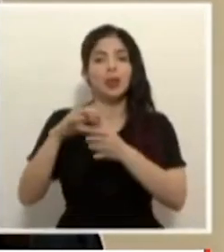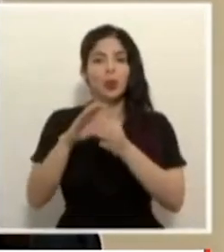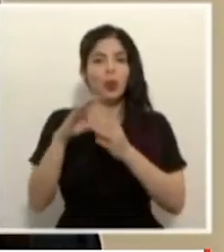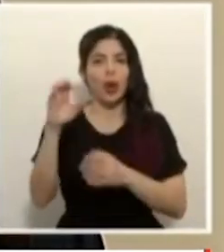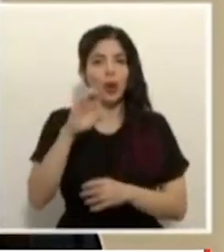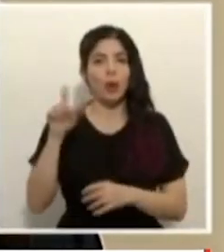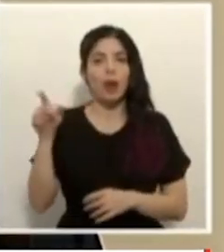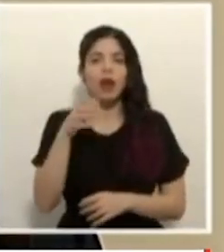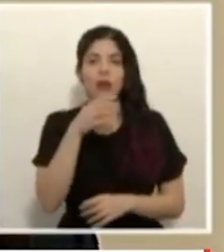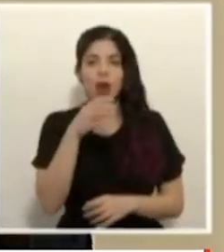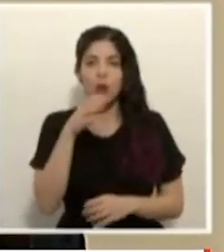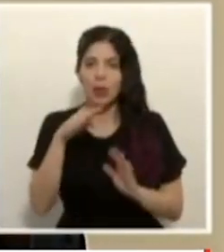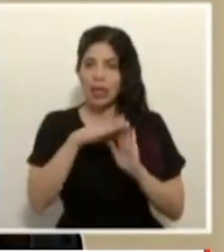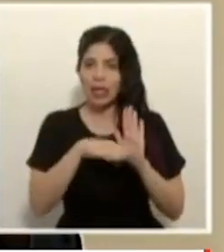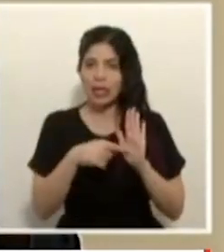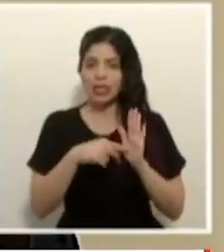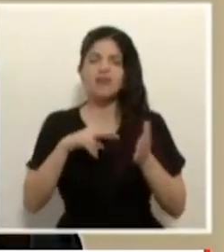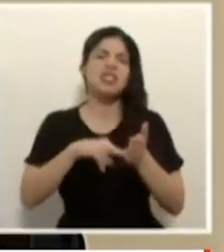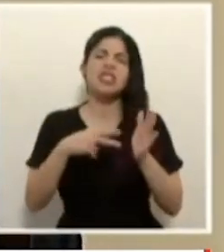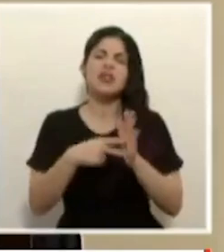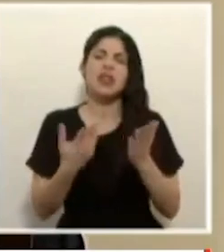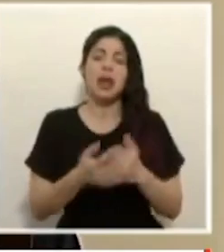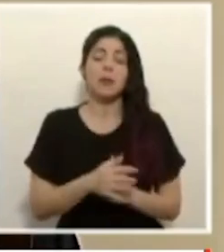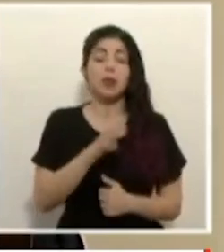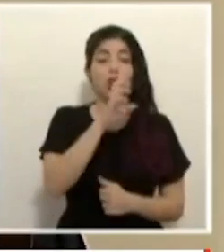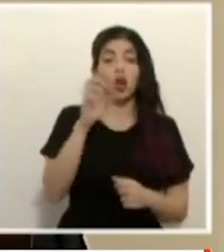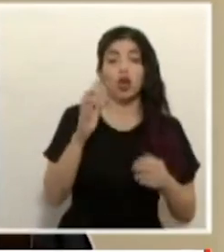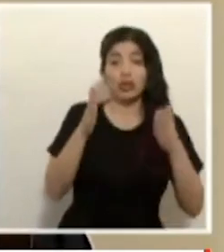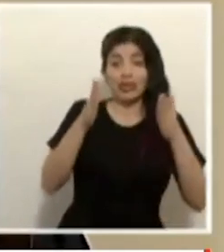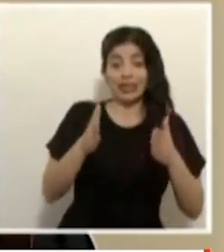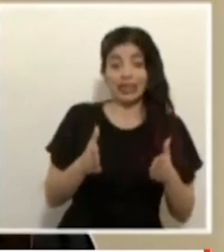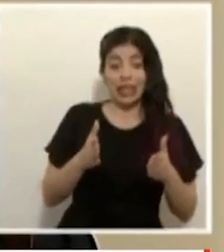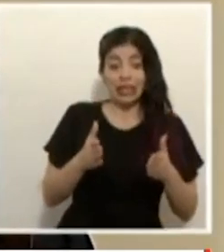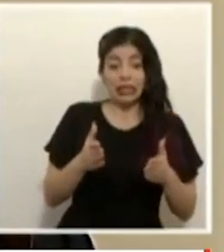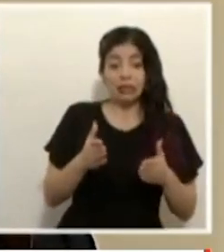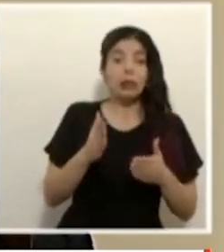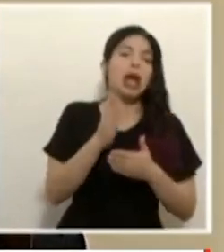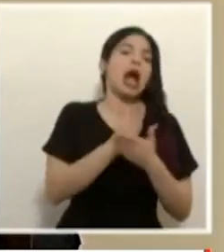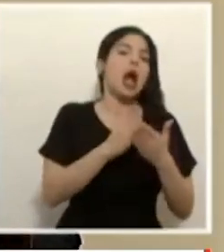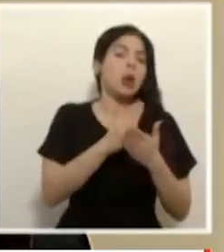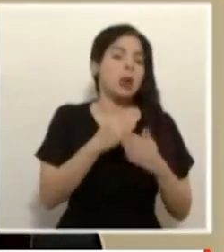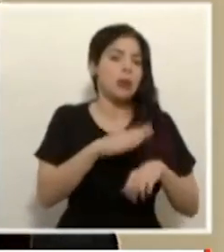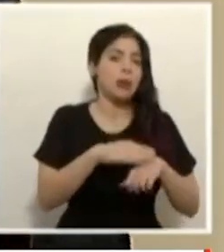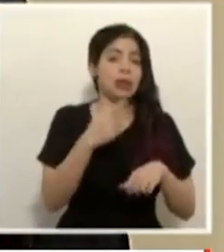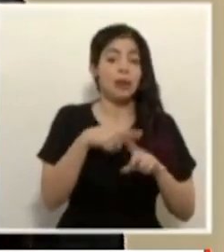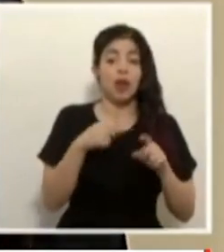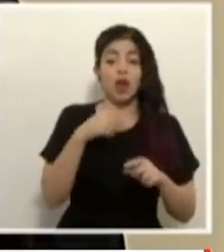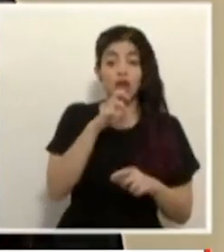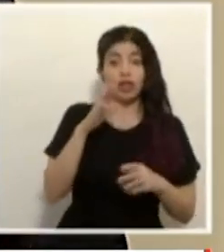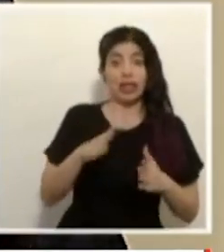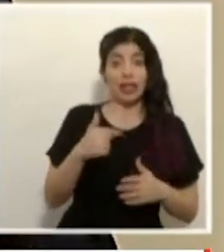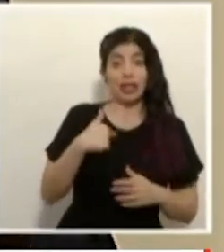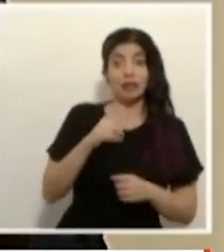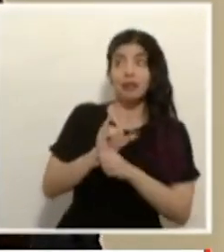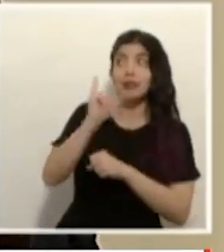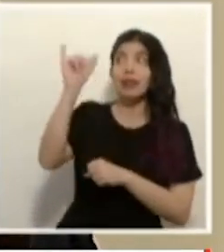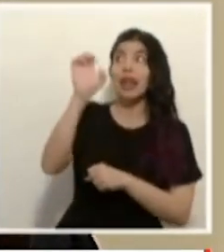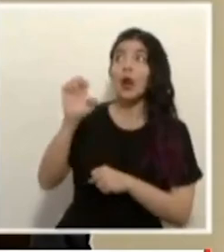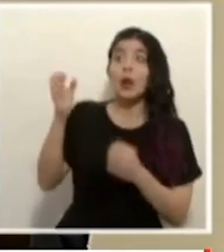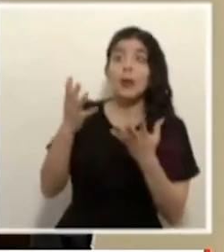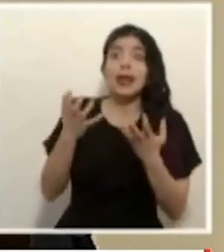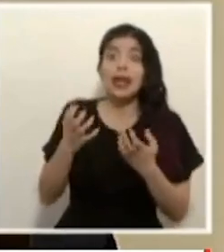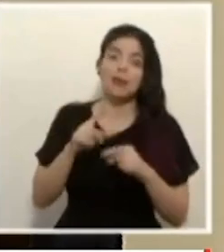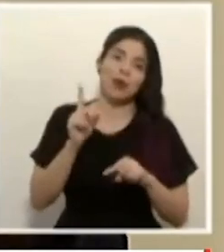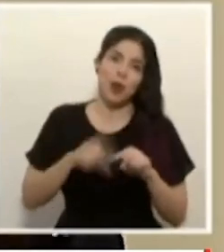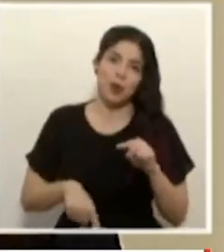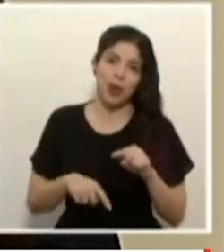prácticos lo que significa es que en estos momentos los costarricenses con algunas excepciones no podemos ir a europa pero